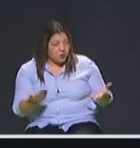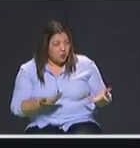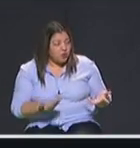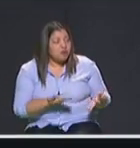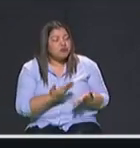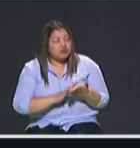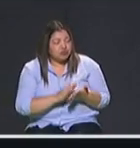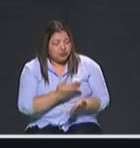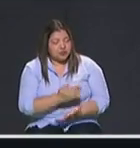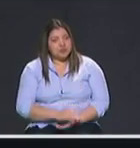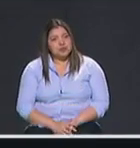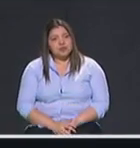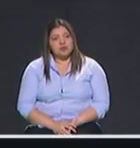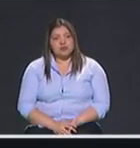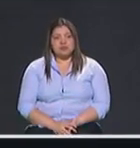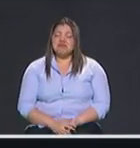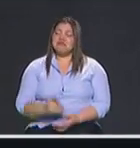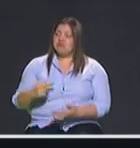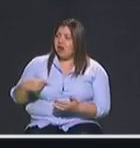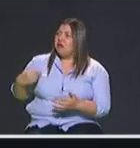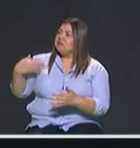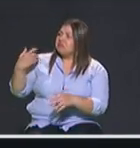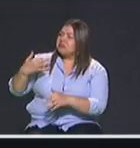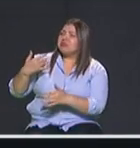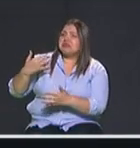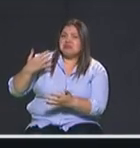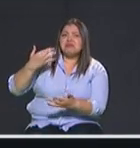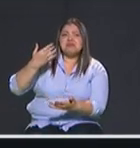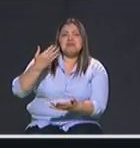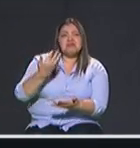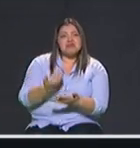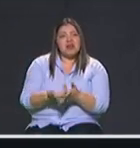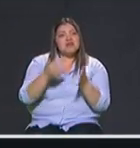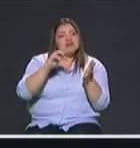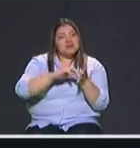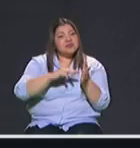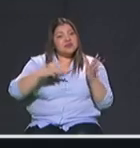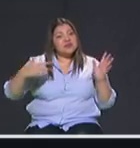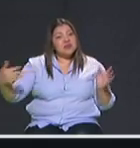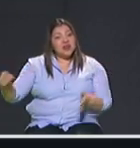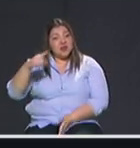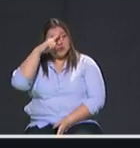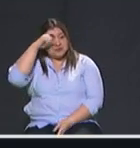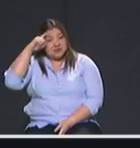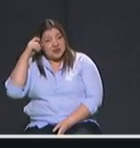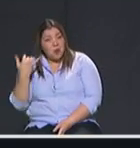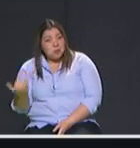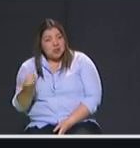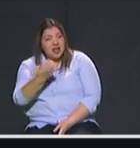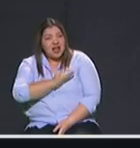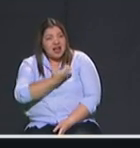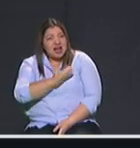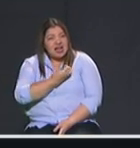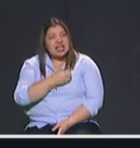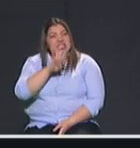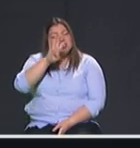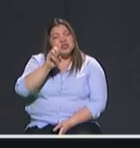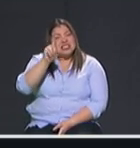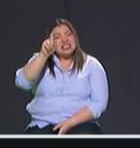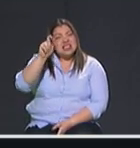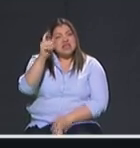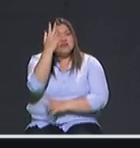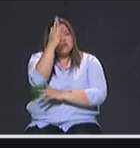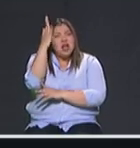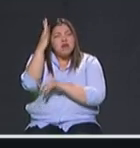Mire lo venimos combatiendo y ya tenemos la tecnología Federico ya instalió 96 arcos con 300 cámaras